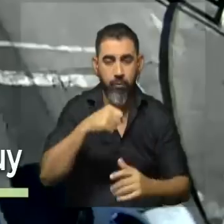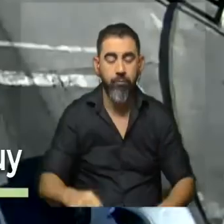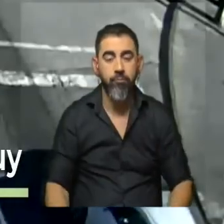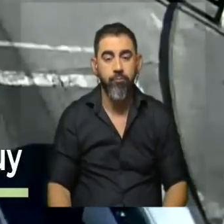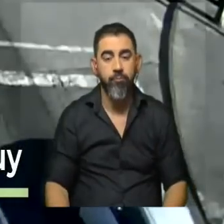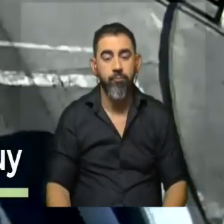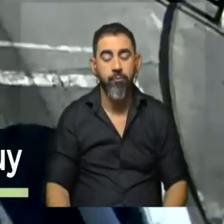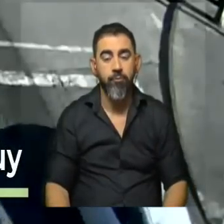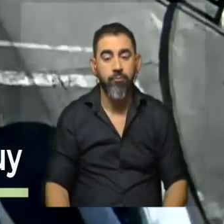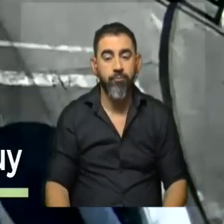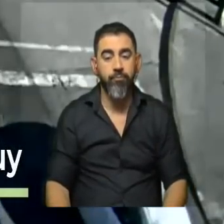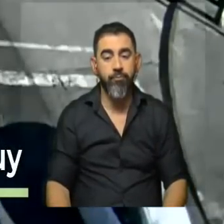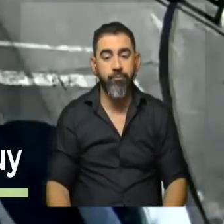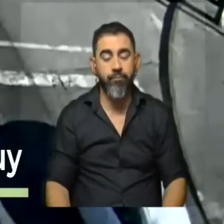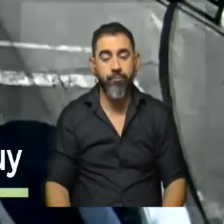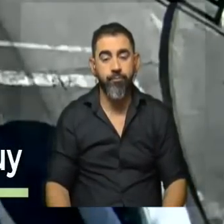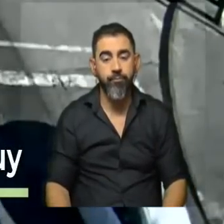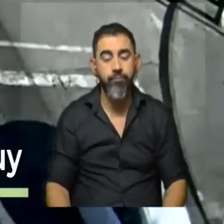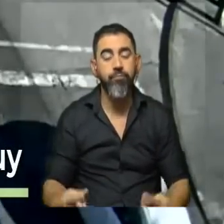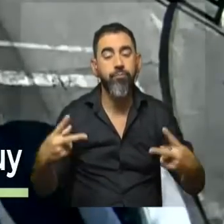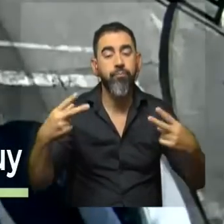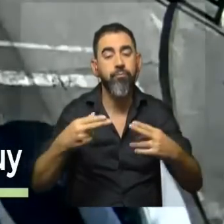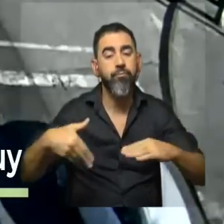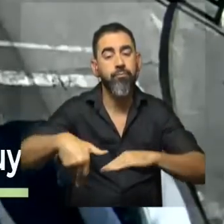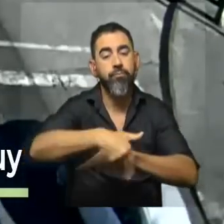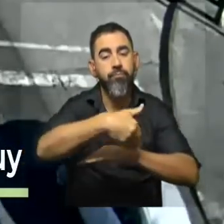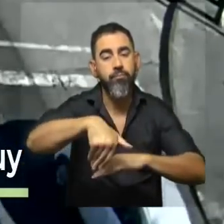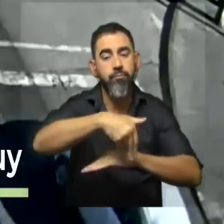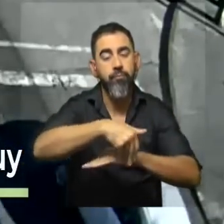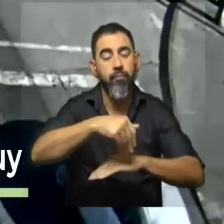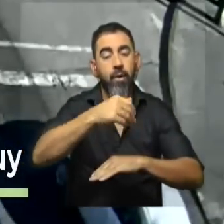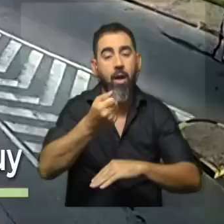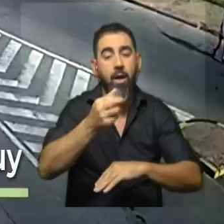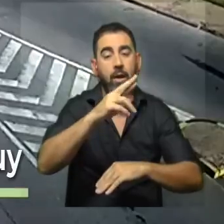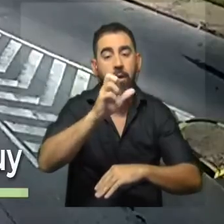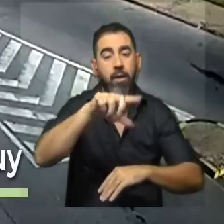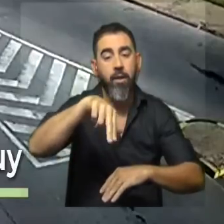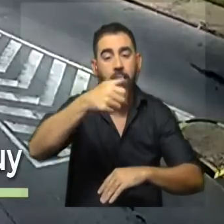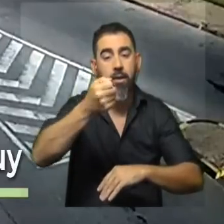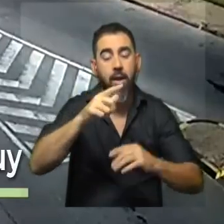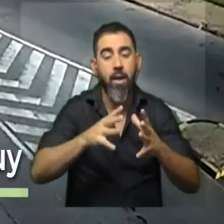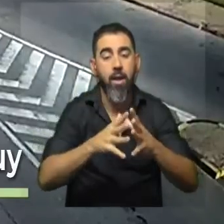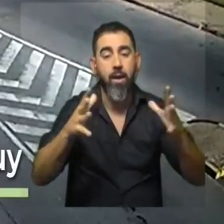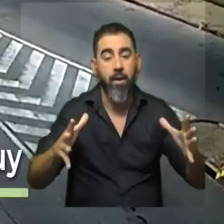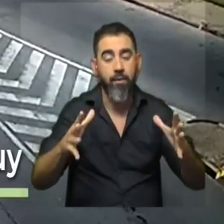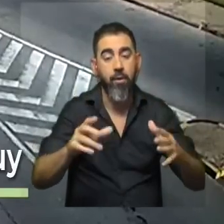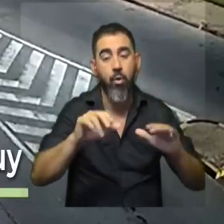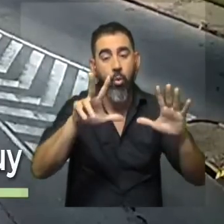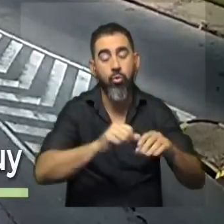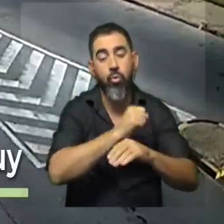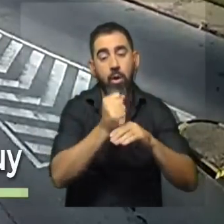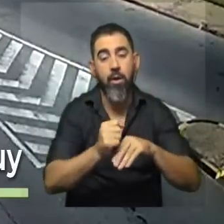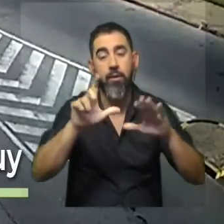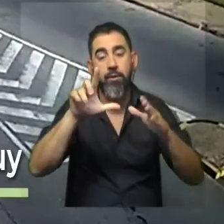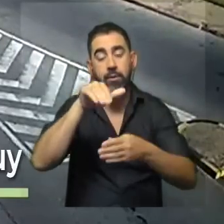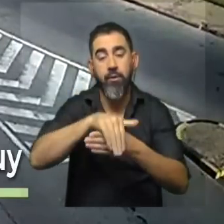cortes y desvíos que tienen previsto para esta jornada. Sí, exactamente. Va a estar cortado Arena Grande entre Martín García y Rivadavia de 8 a 19.